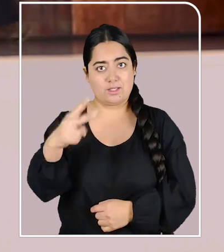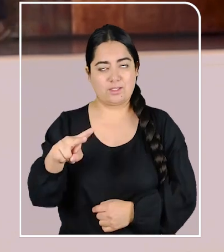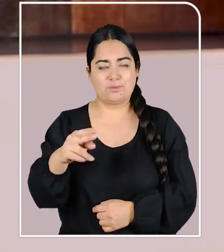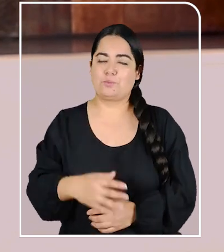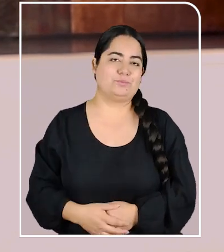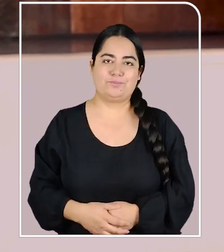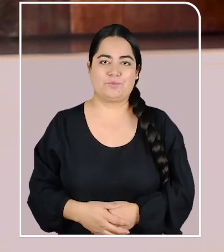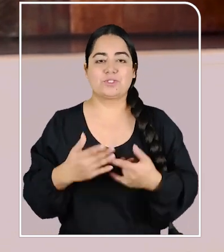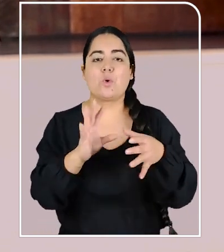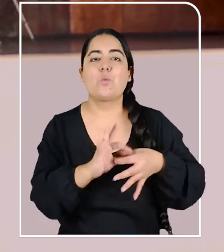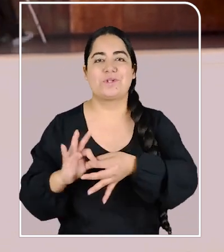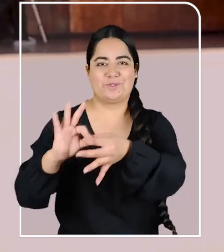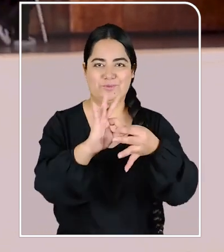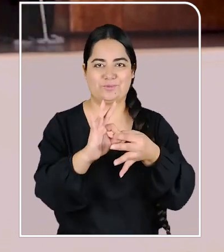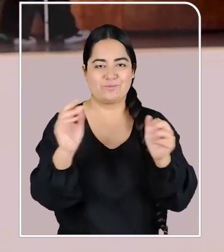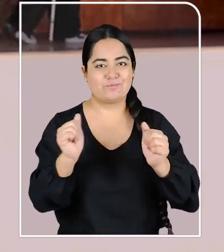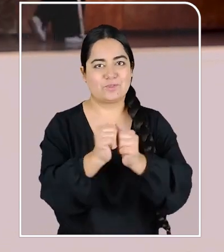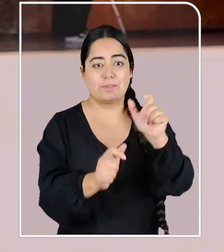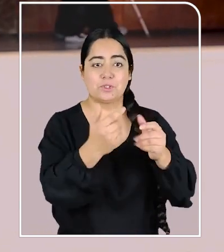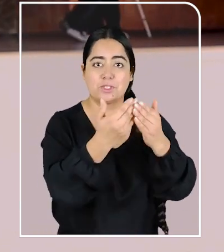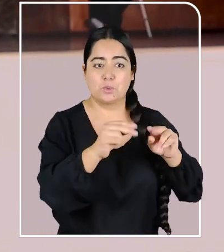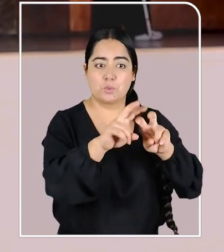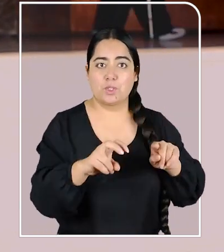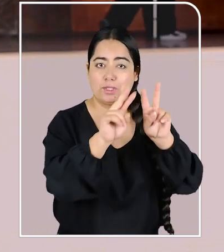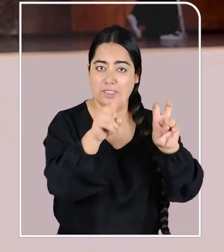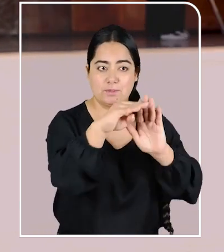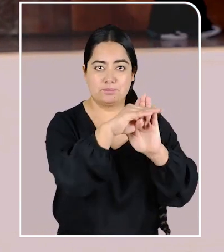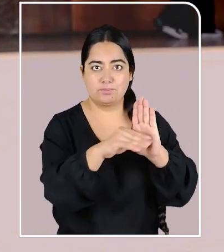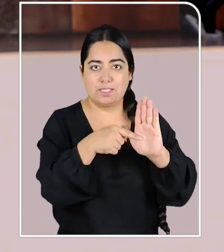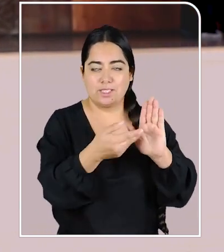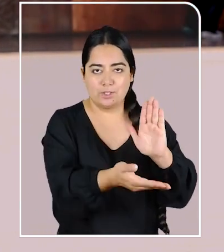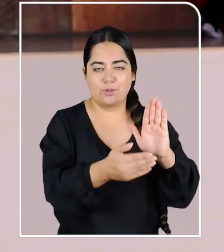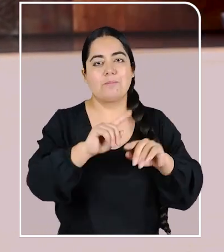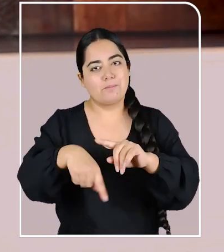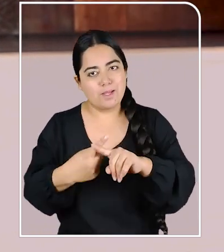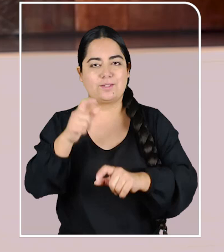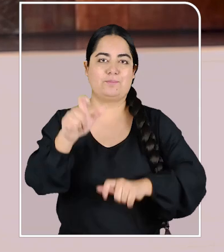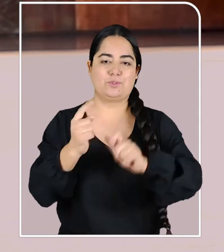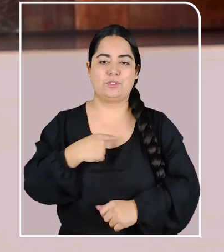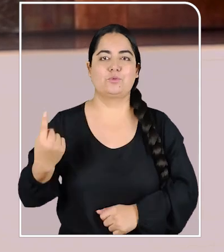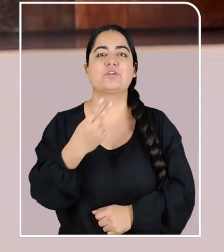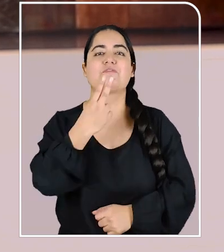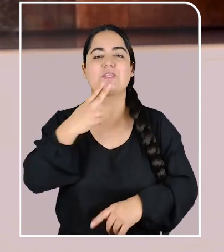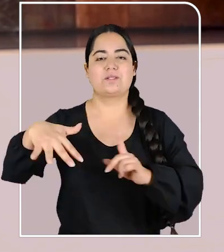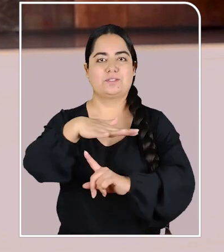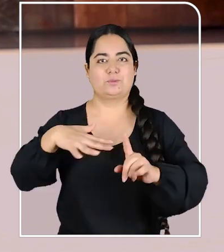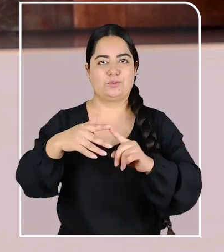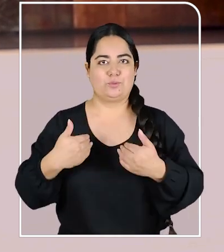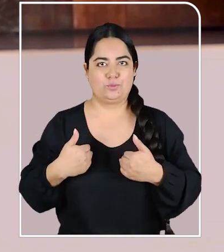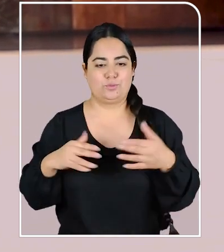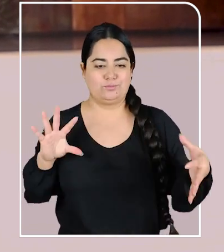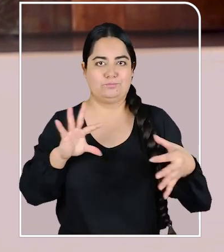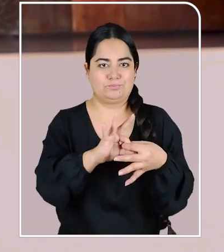vida de las personas. Entonces tenemos que trabajar en conjunto, quienes han estudiado sobre ciertas temáticas, más las personas que hemos vivido